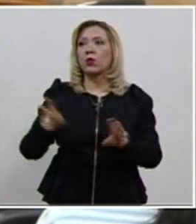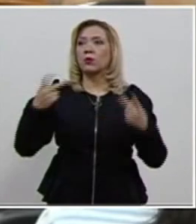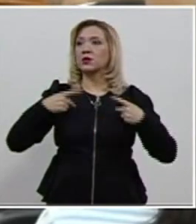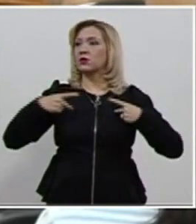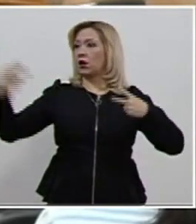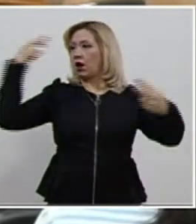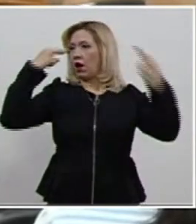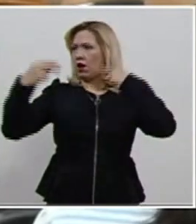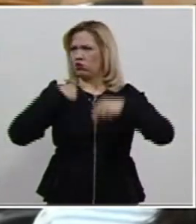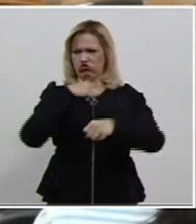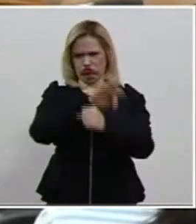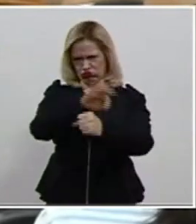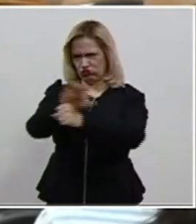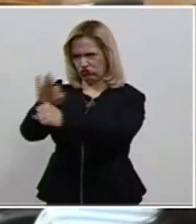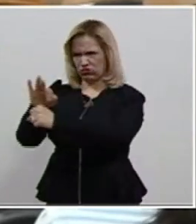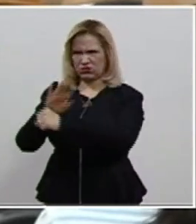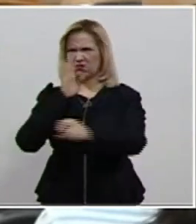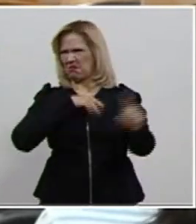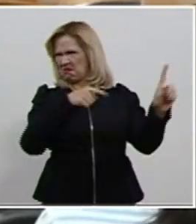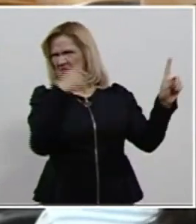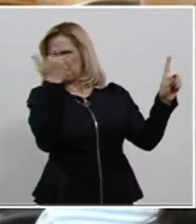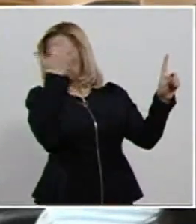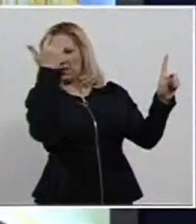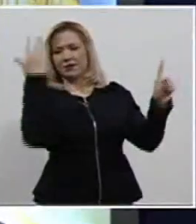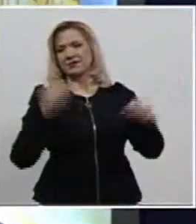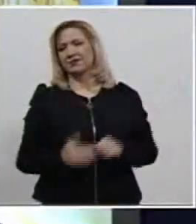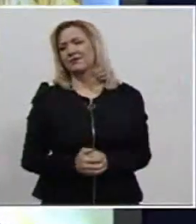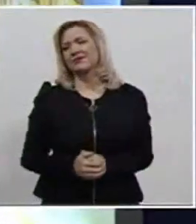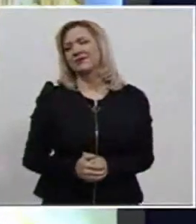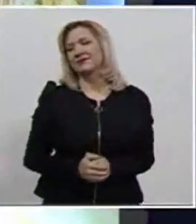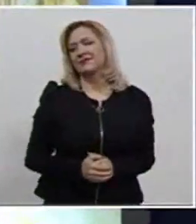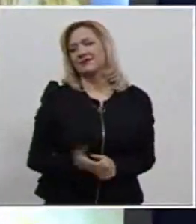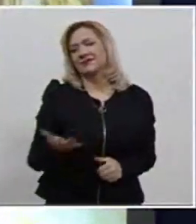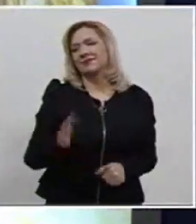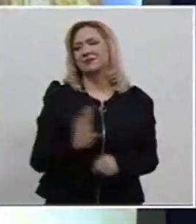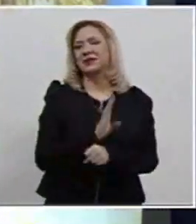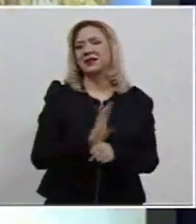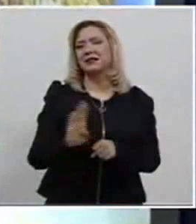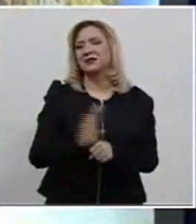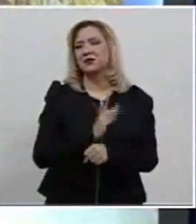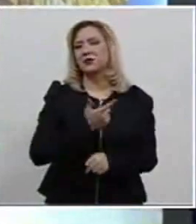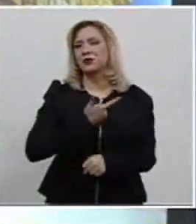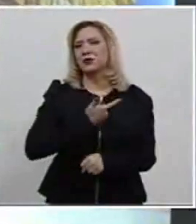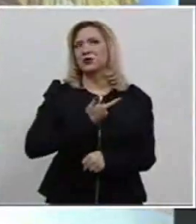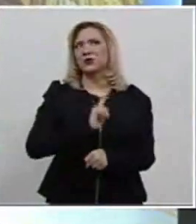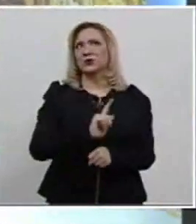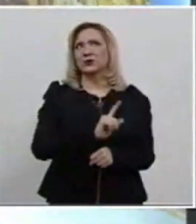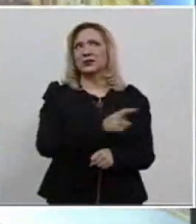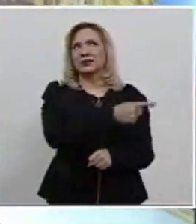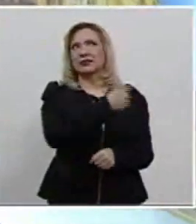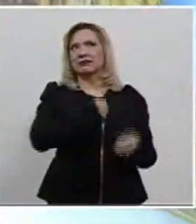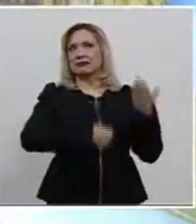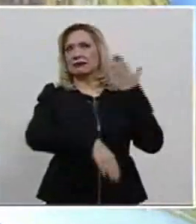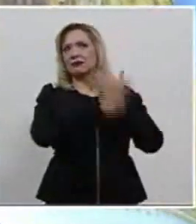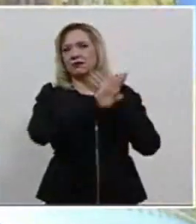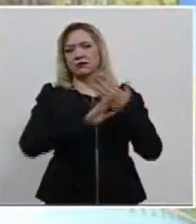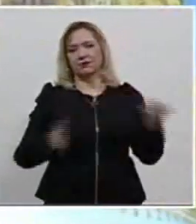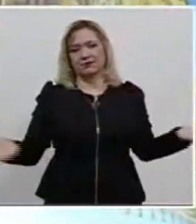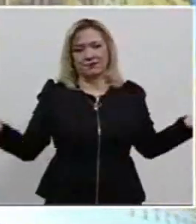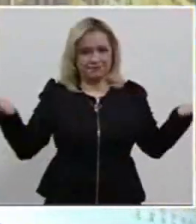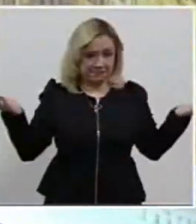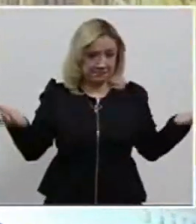no le resultan cómodos. En más temas, el Tribunal Electoral dio a conocer el proyecto del